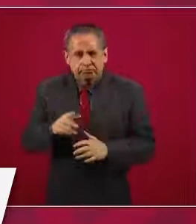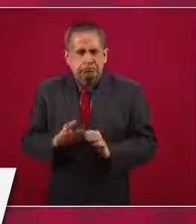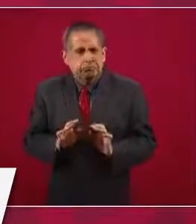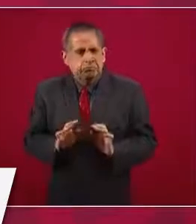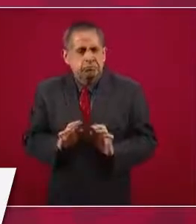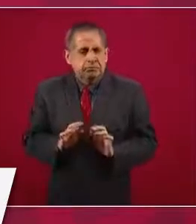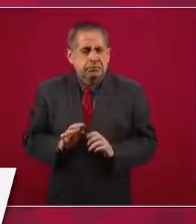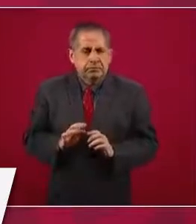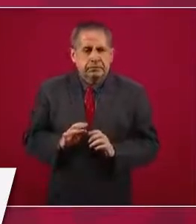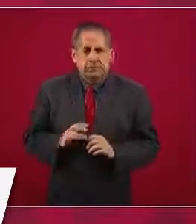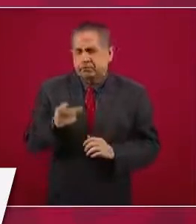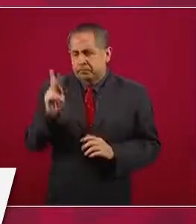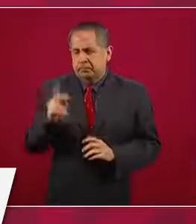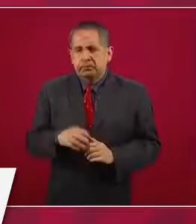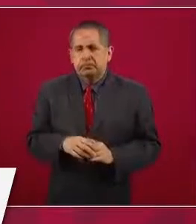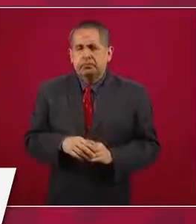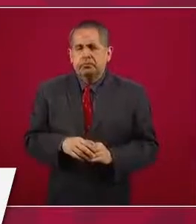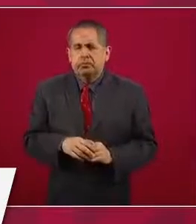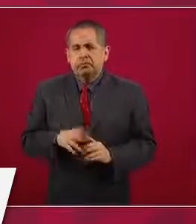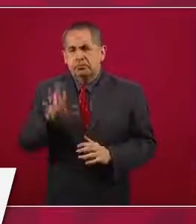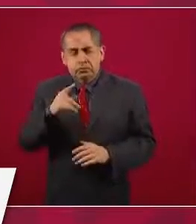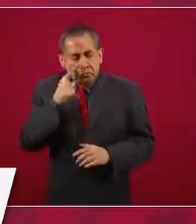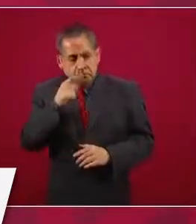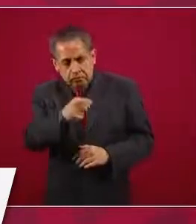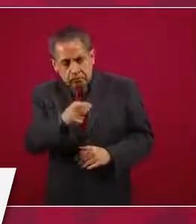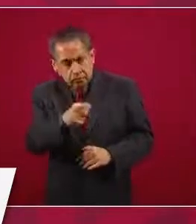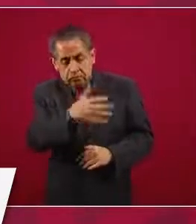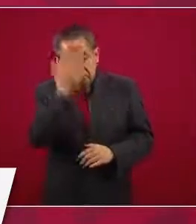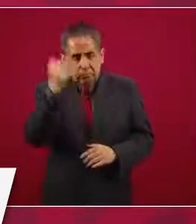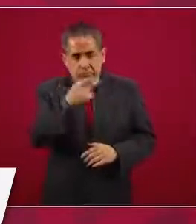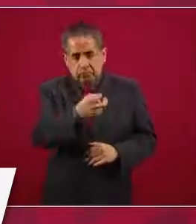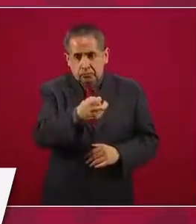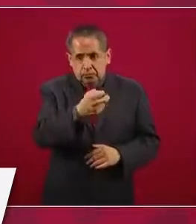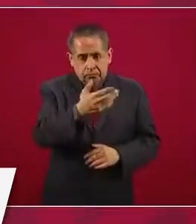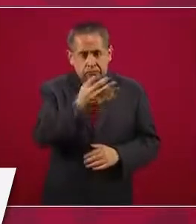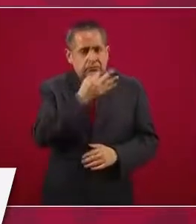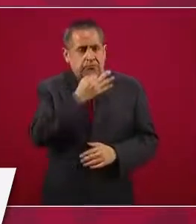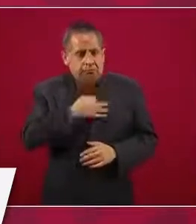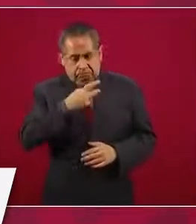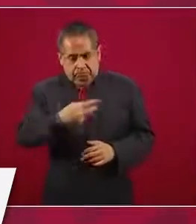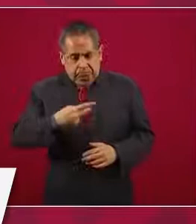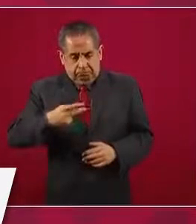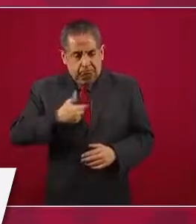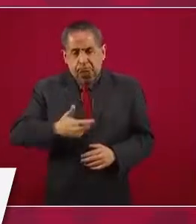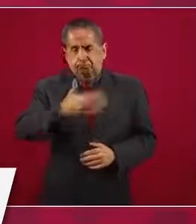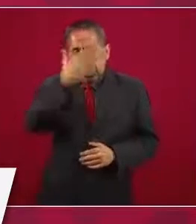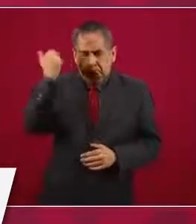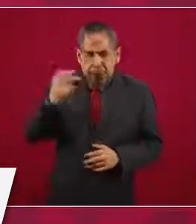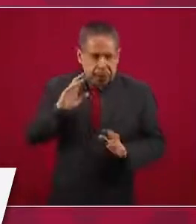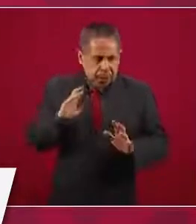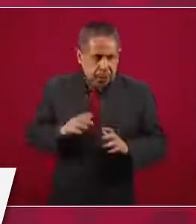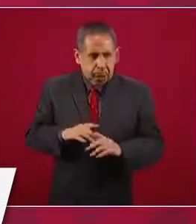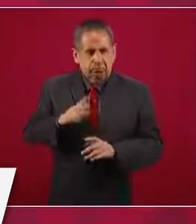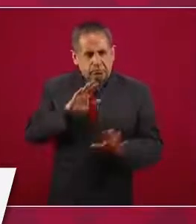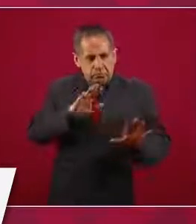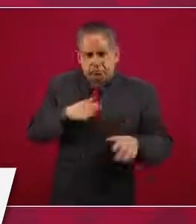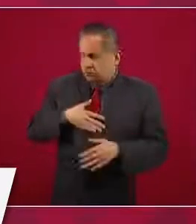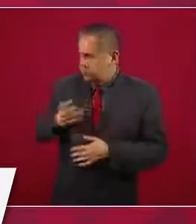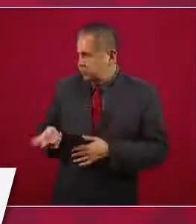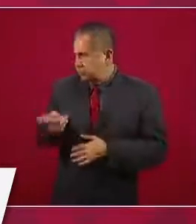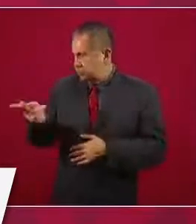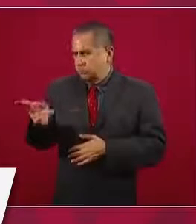no tenía yo conocimiento de eso que me está preguntando. Le voy a